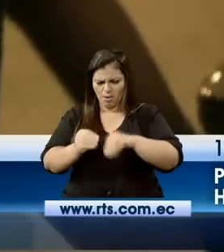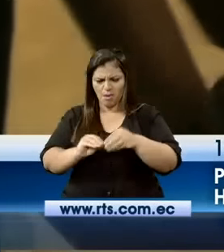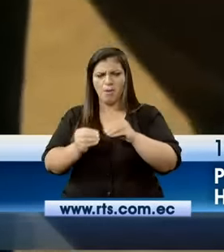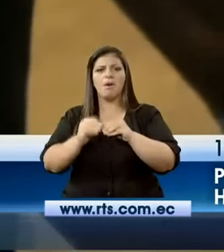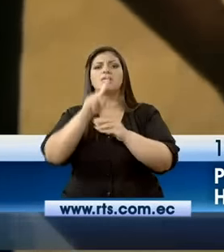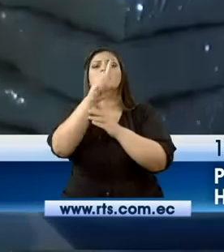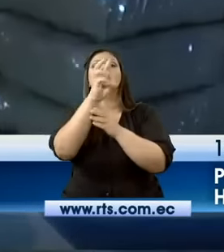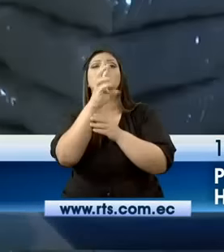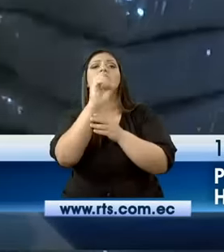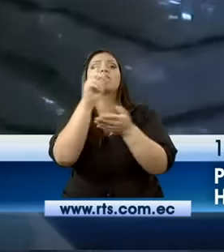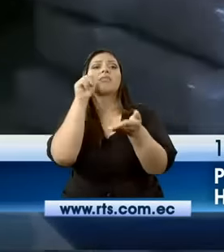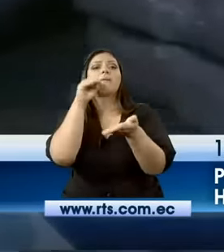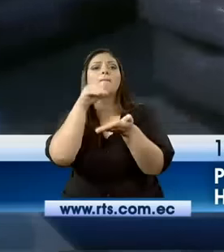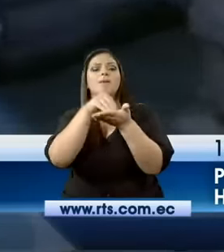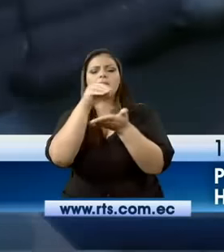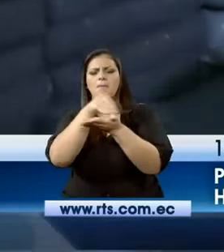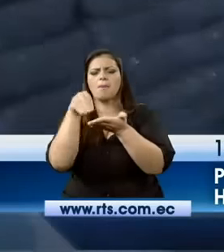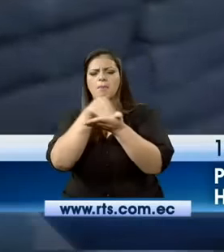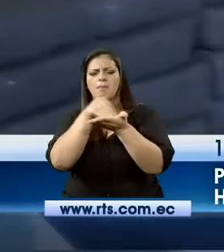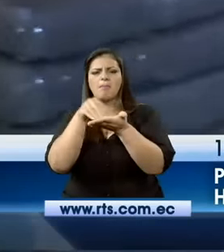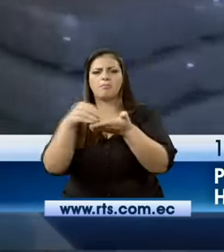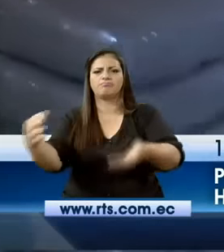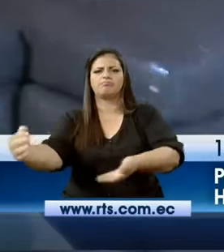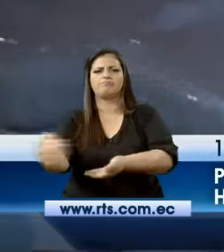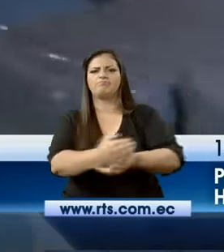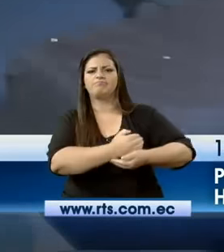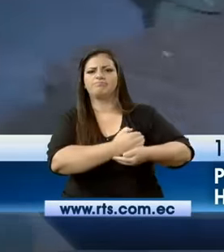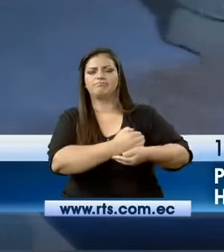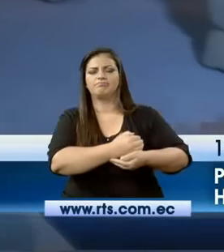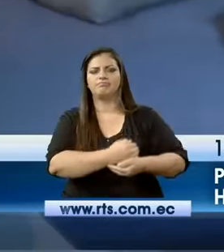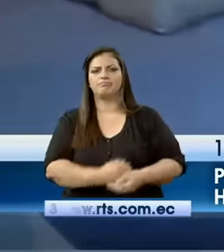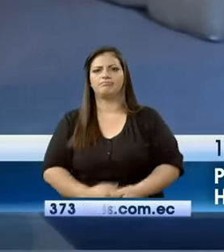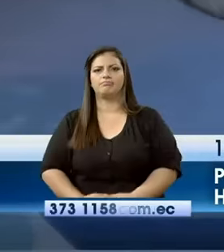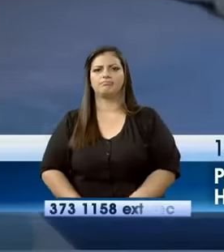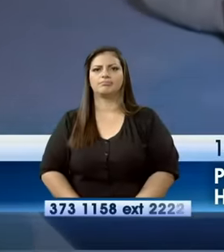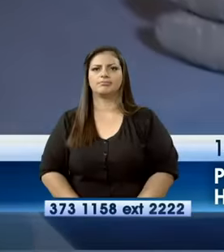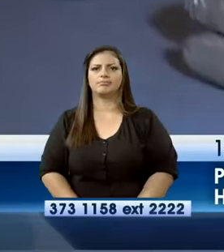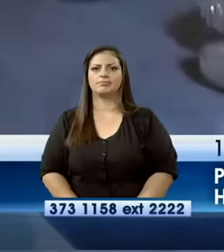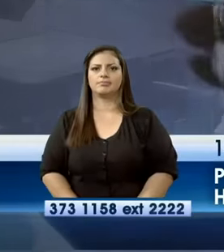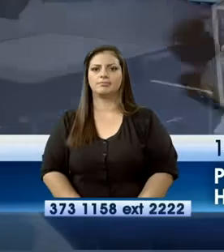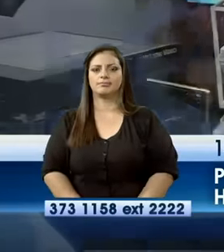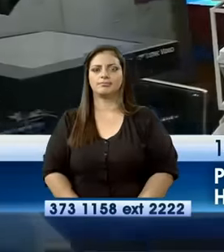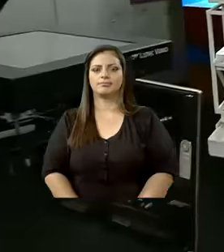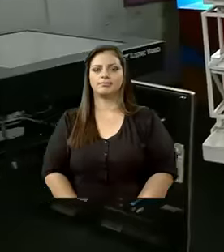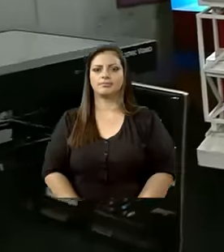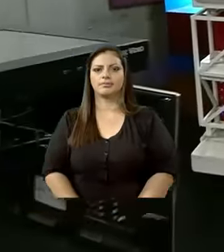país. Desde Guaquillas, provincia de El Oro, informó Karina Valdivieso.